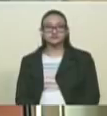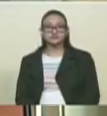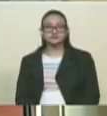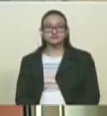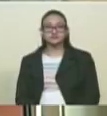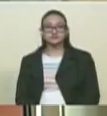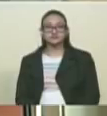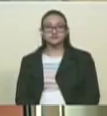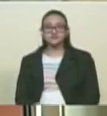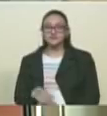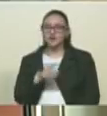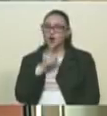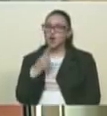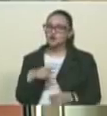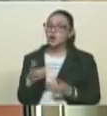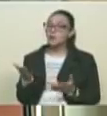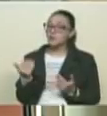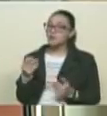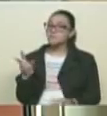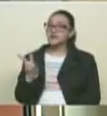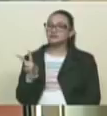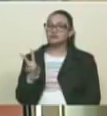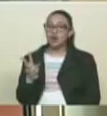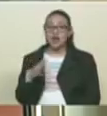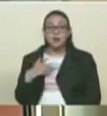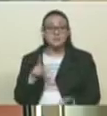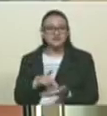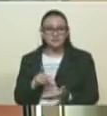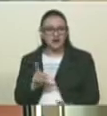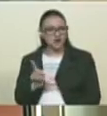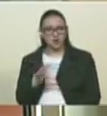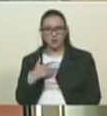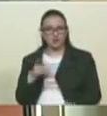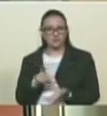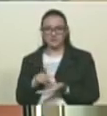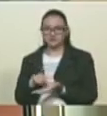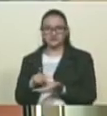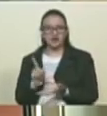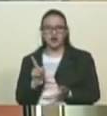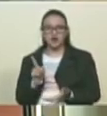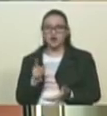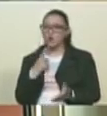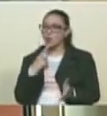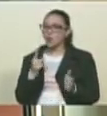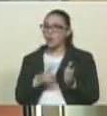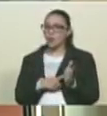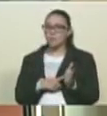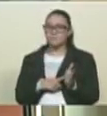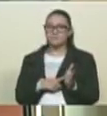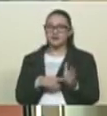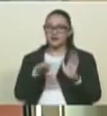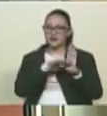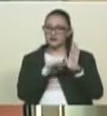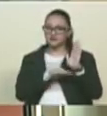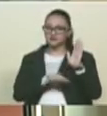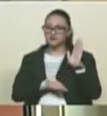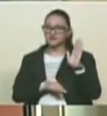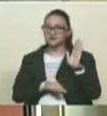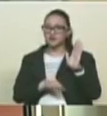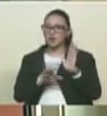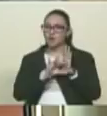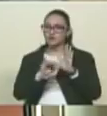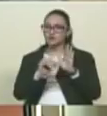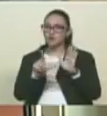quiere participar. Es que no pueden participar, no son un partido político. No han cumplido uno solo de los requisitos establecidos en la